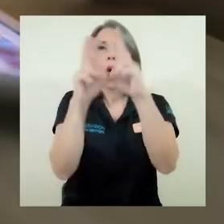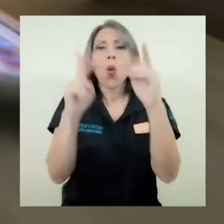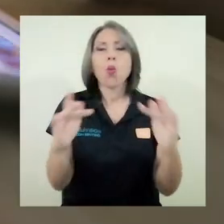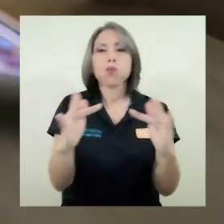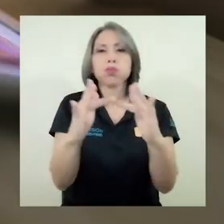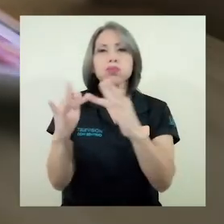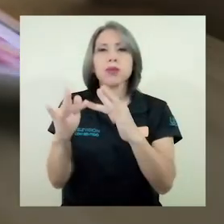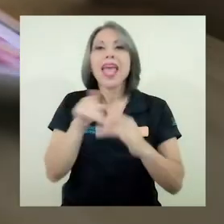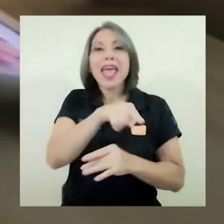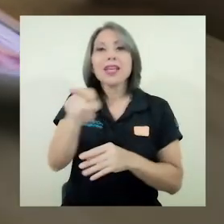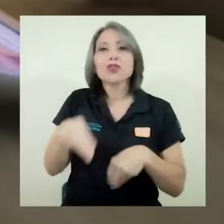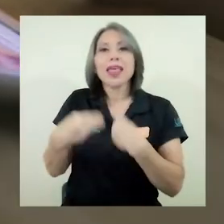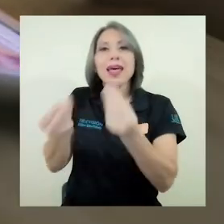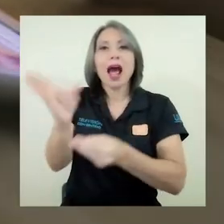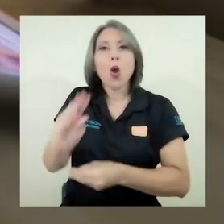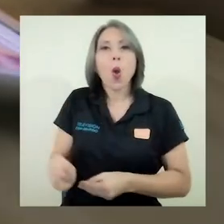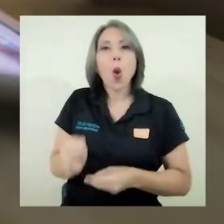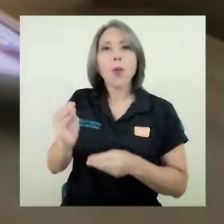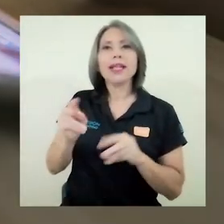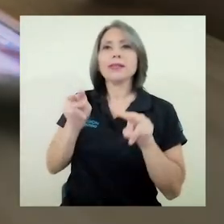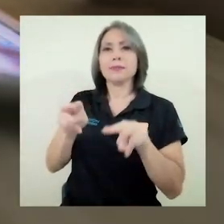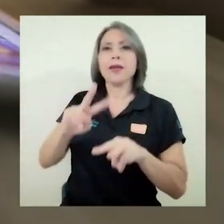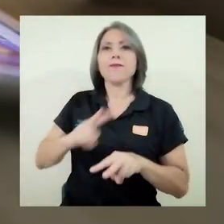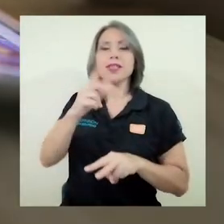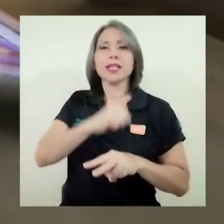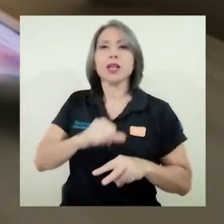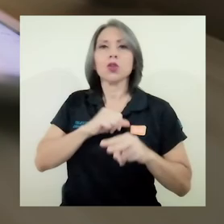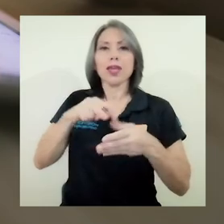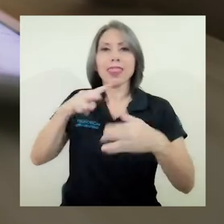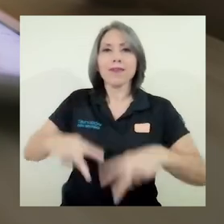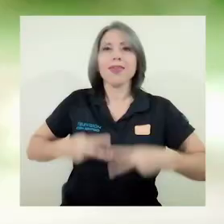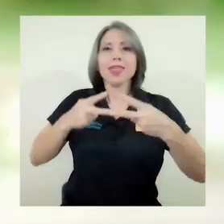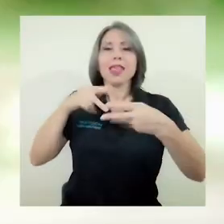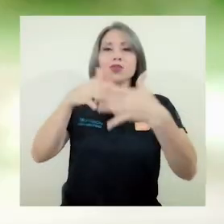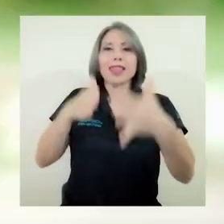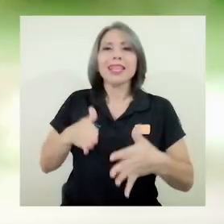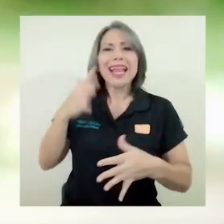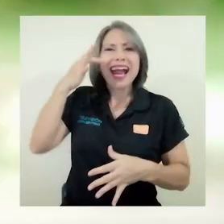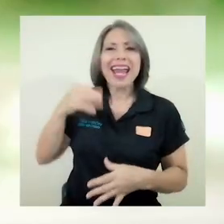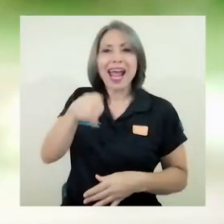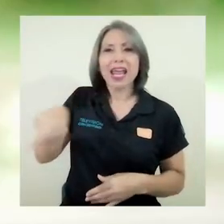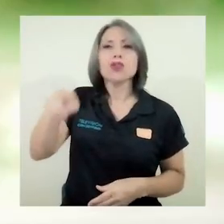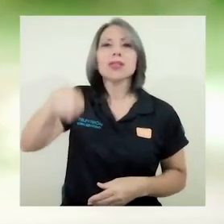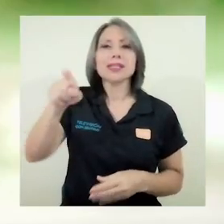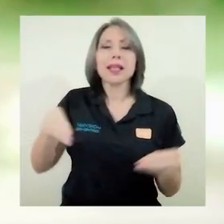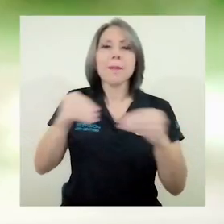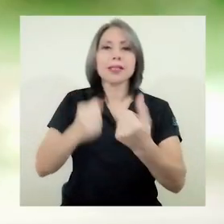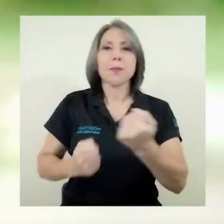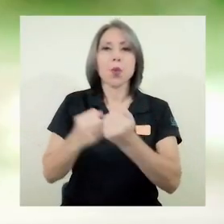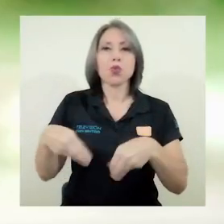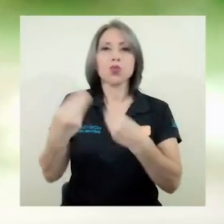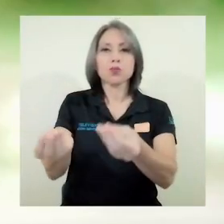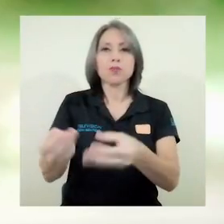entregará a los jóvenes que la Vicerrectoría de Vida Estudiantil considere necesitan más apoyo.